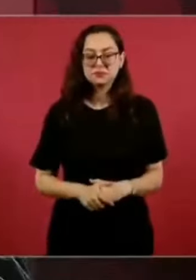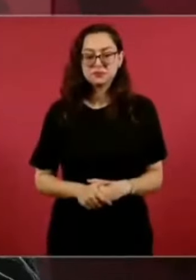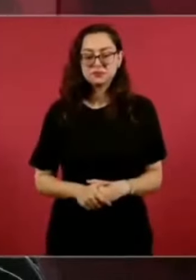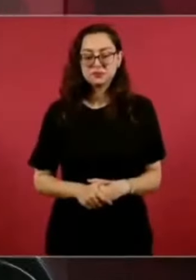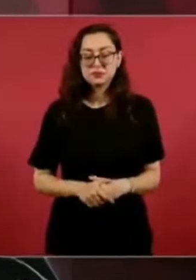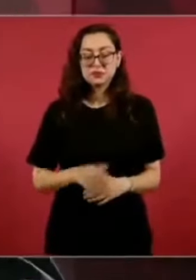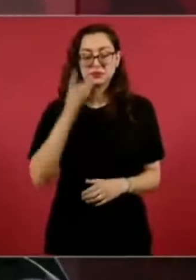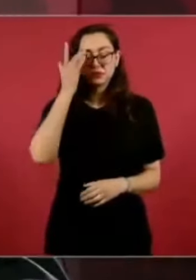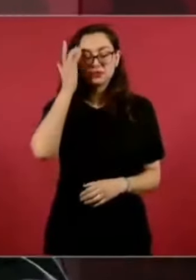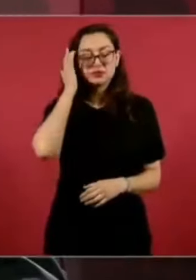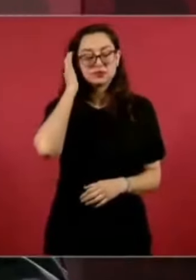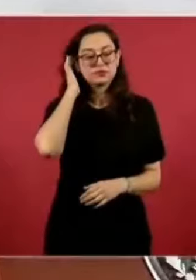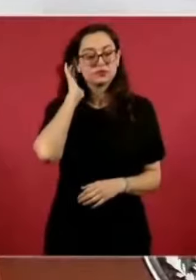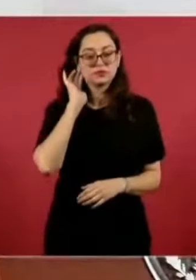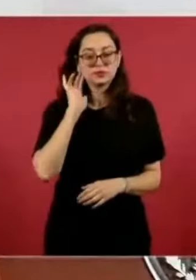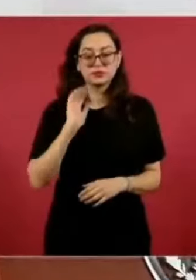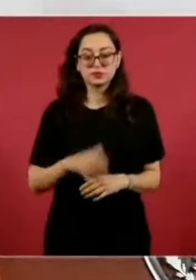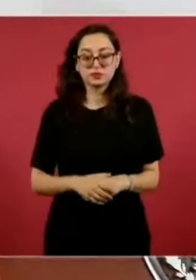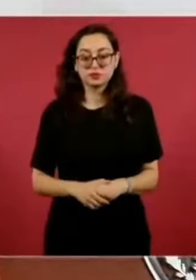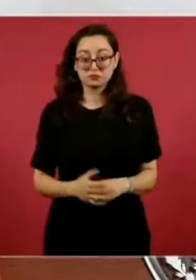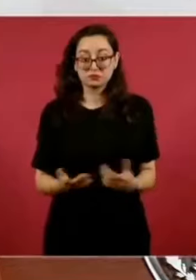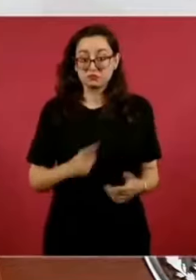Pero lo capturaron allá.